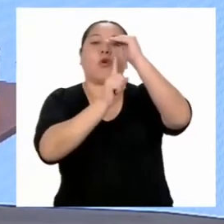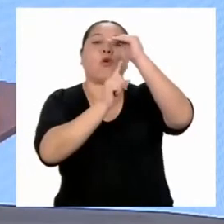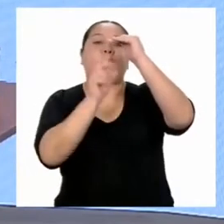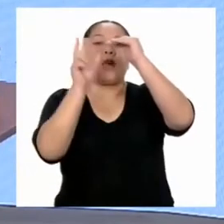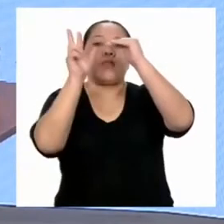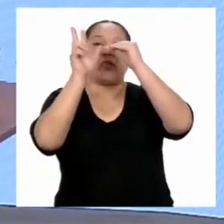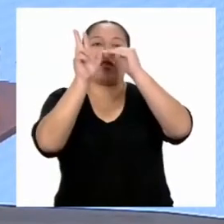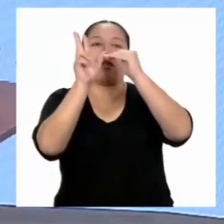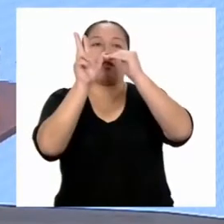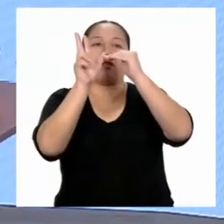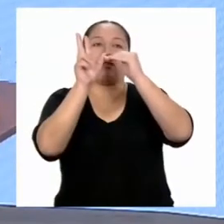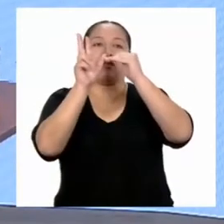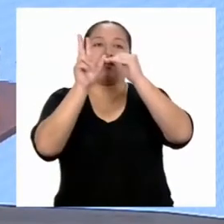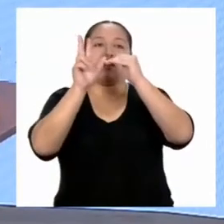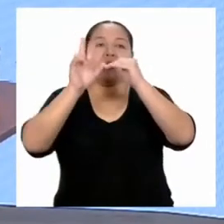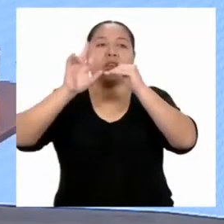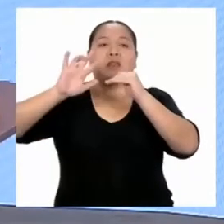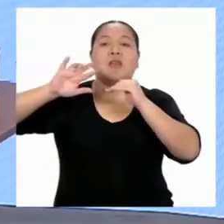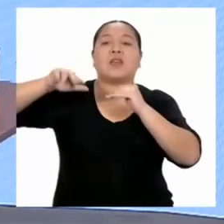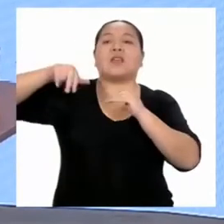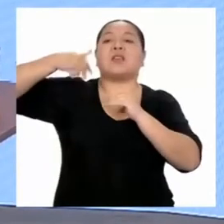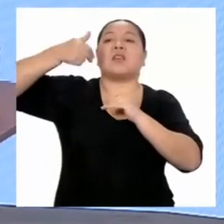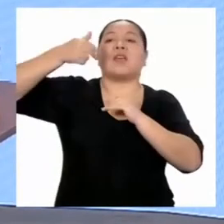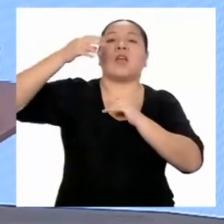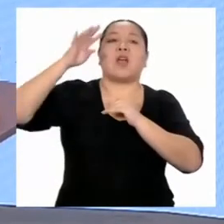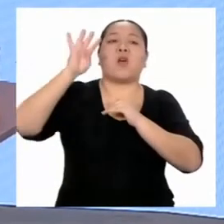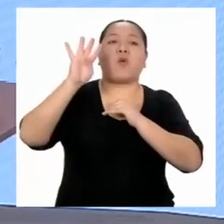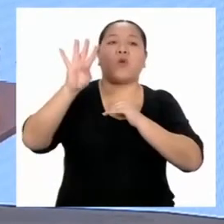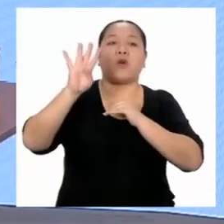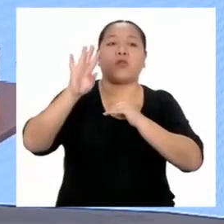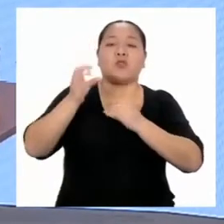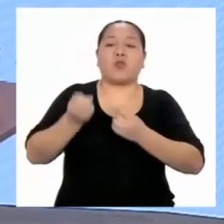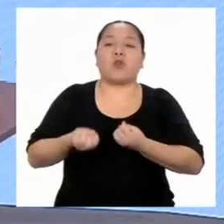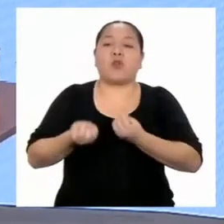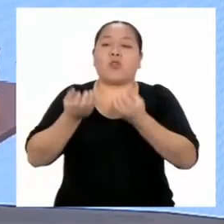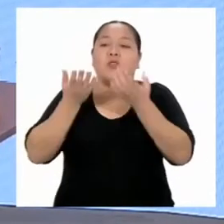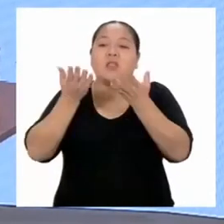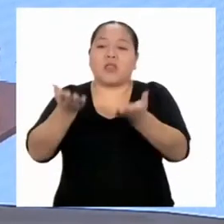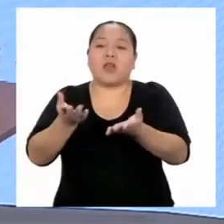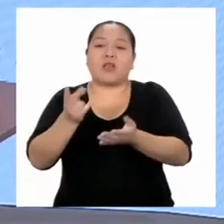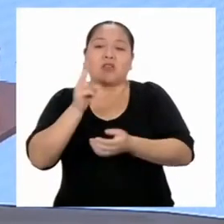llega a cuatro cuando dos le des.